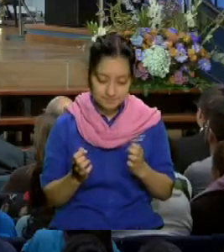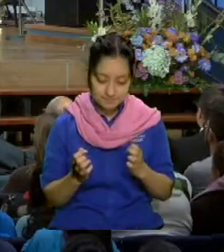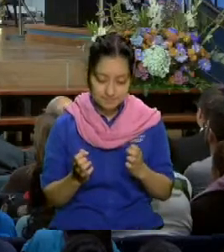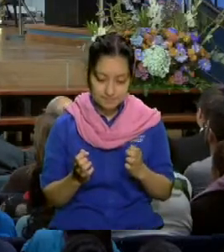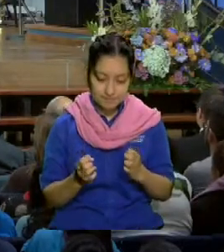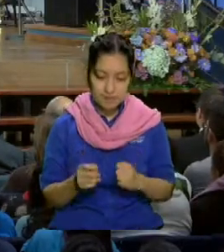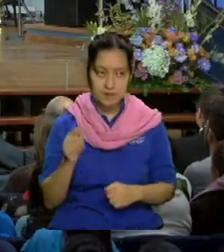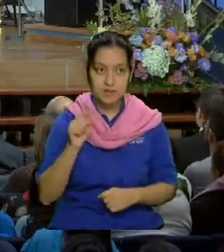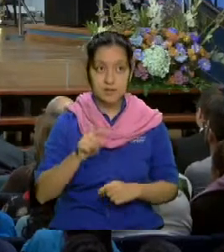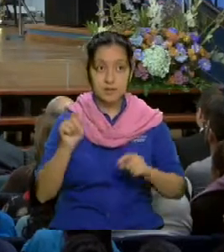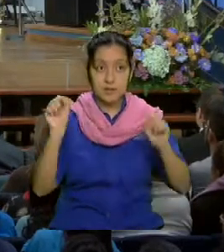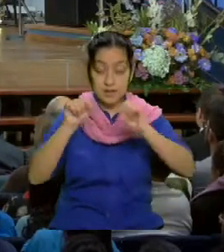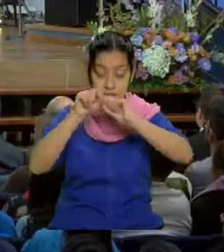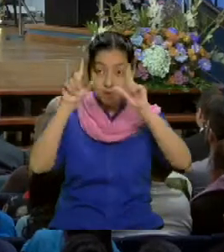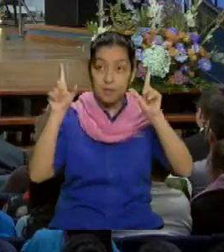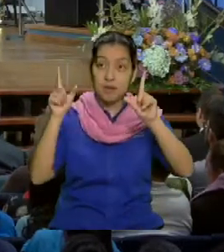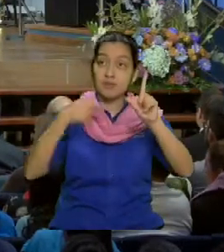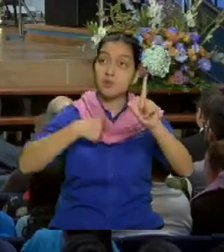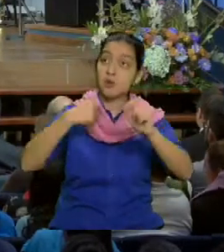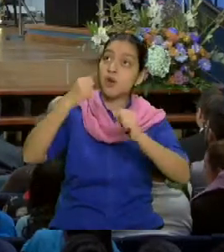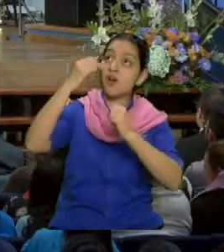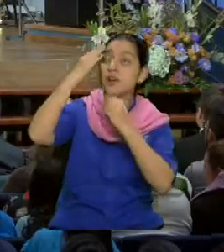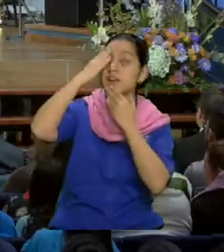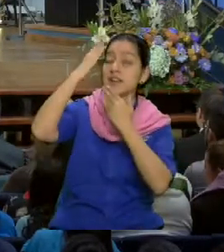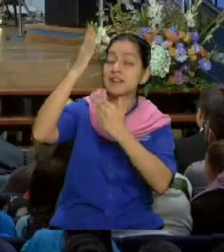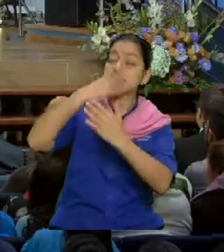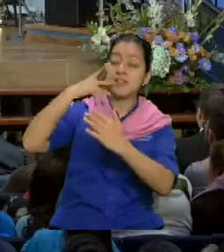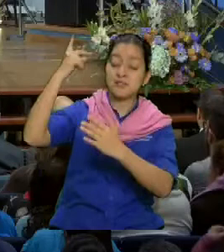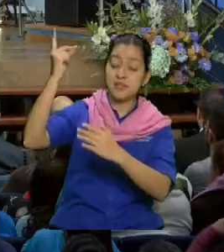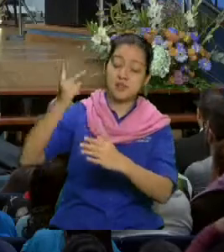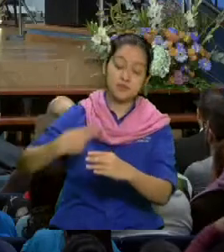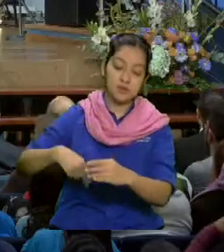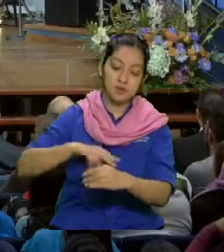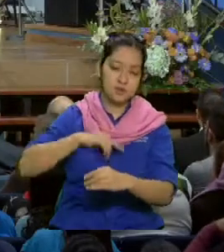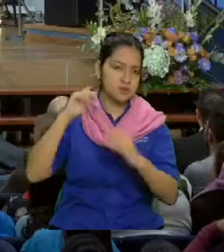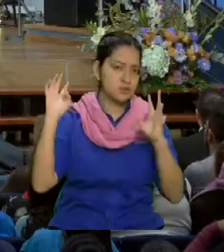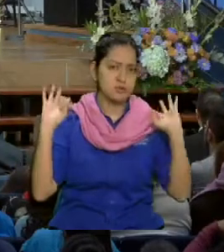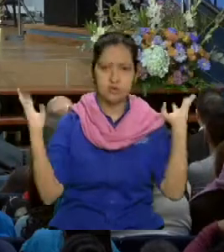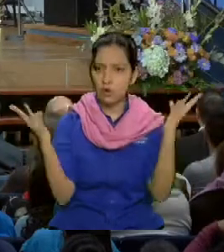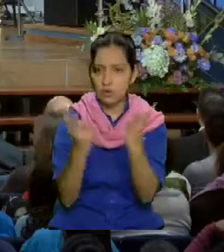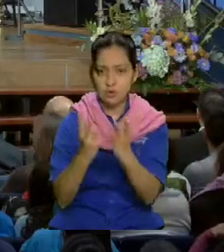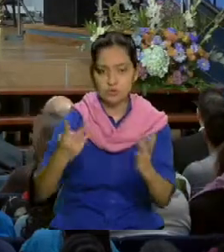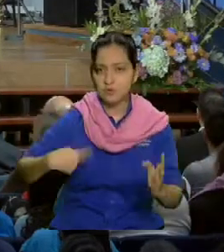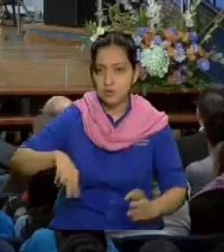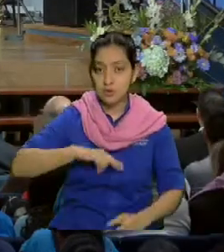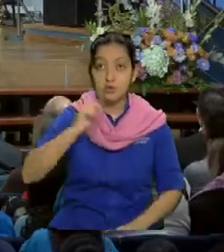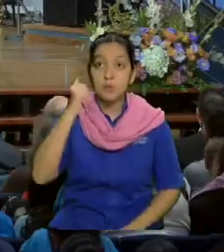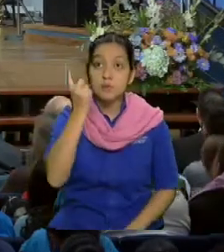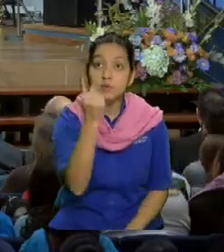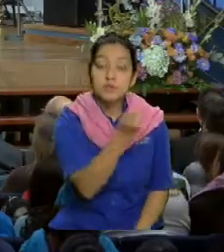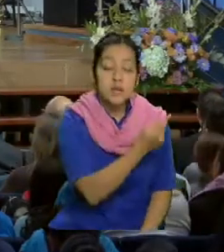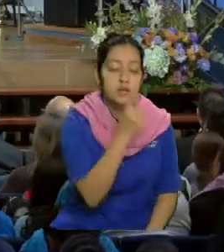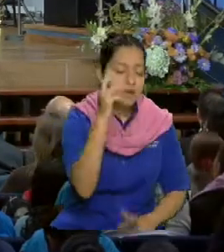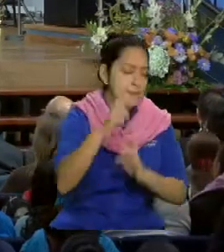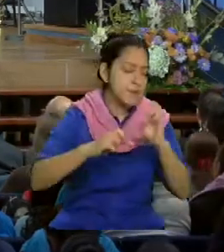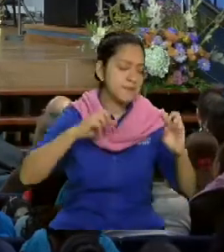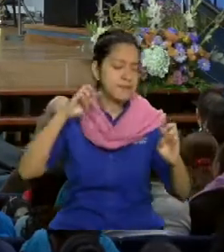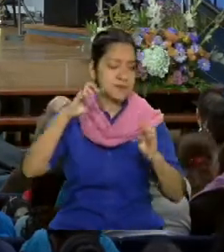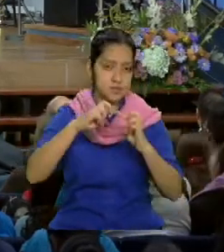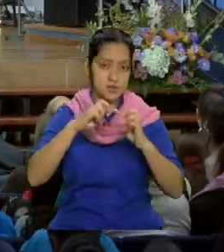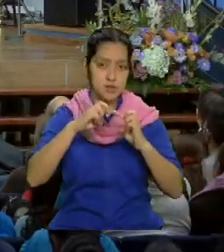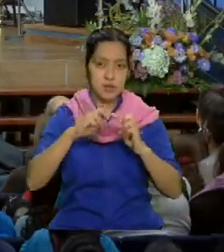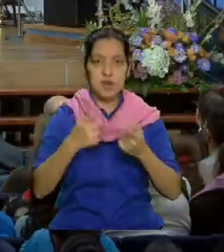me asombra y le doy gracias a Dios que vayamos todos nosotros buscando la perfección,